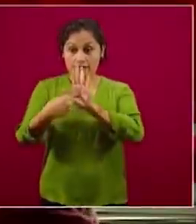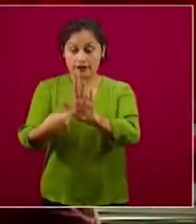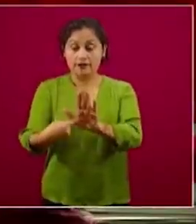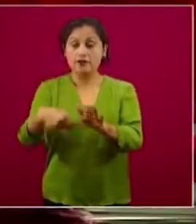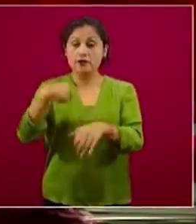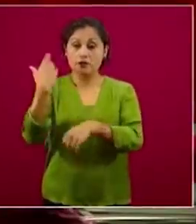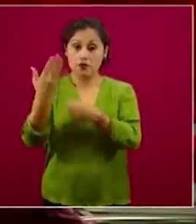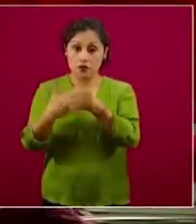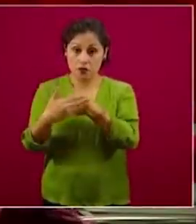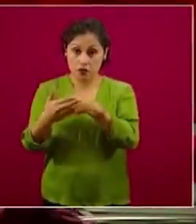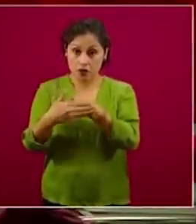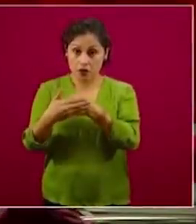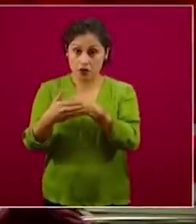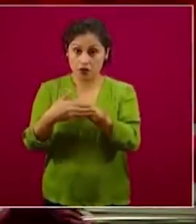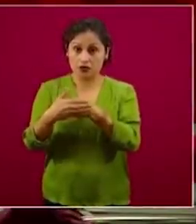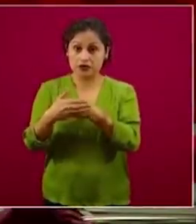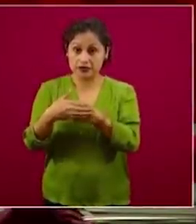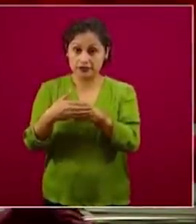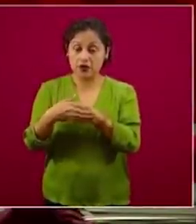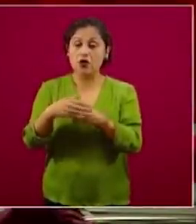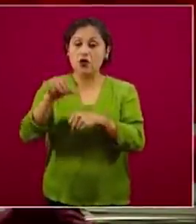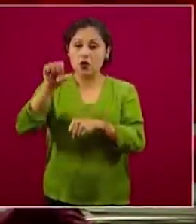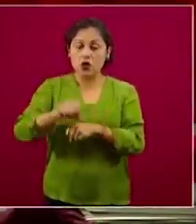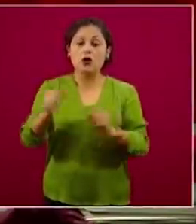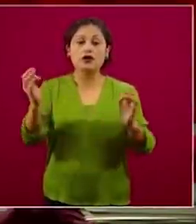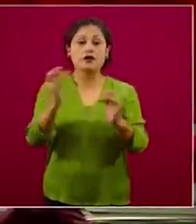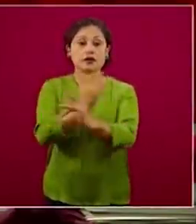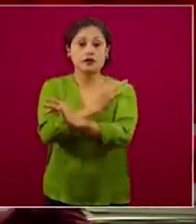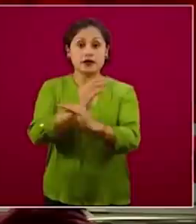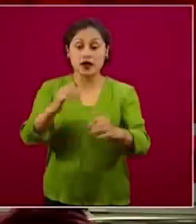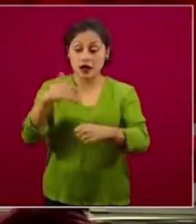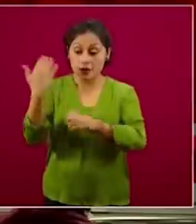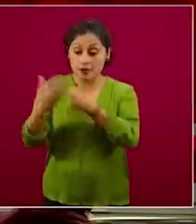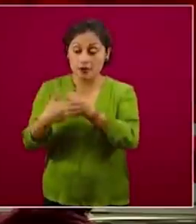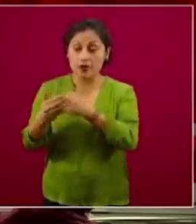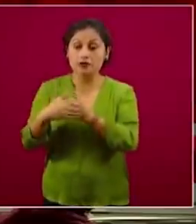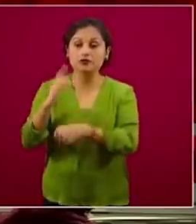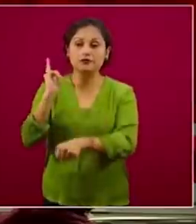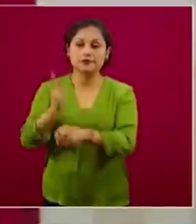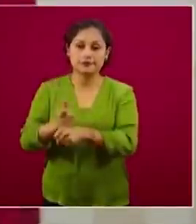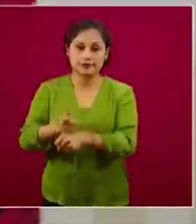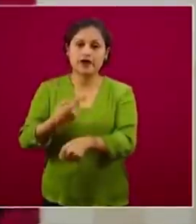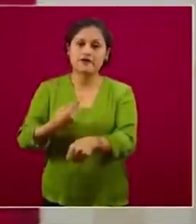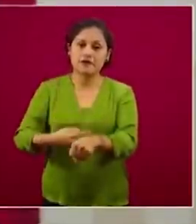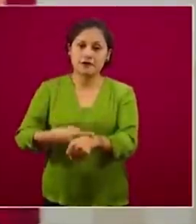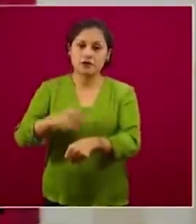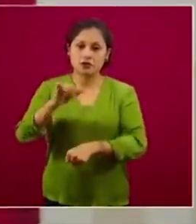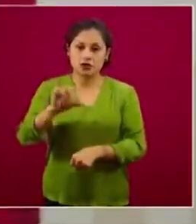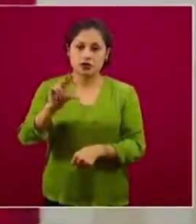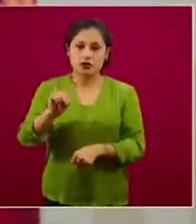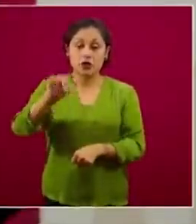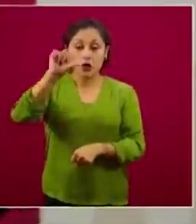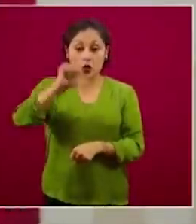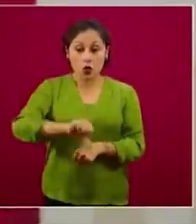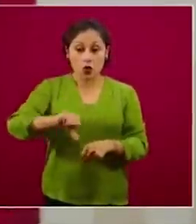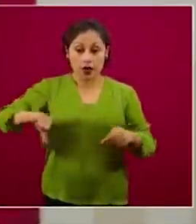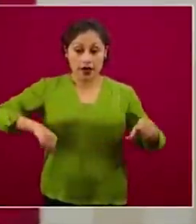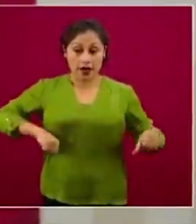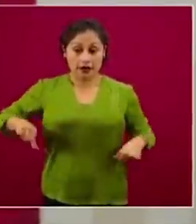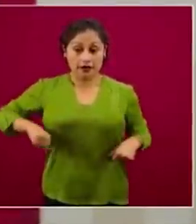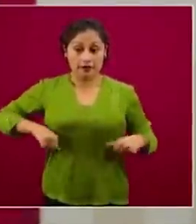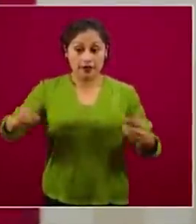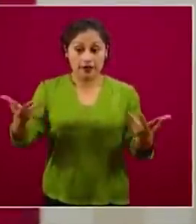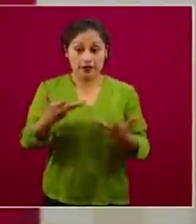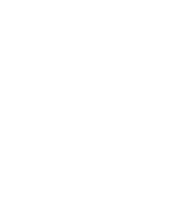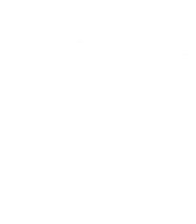semana. Entonces, todo lo que hagamos hoy es para beneficiar a lo que ocurra mañana, pasado mañana, dentro de